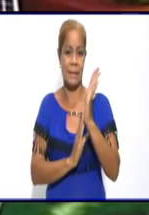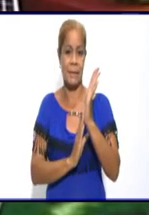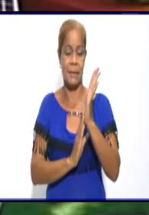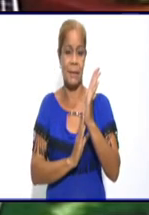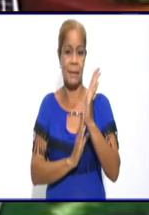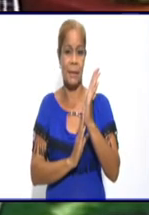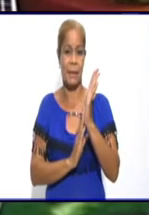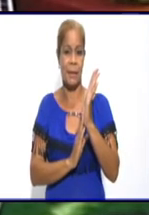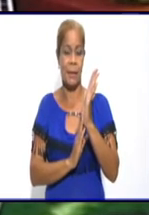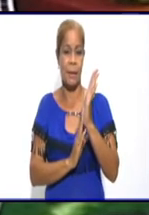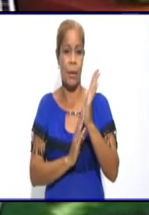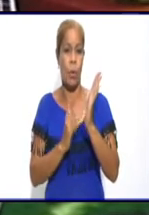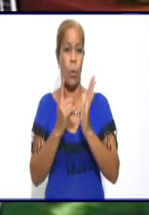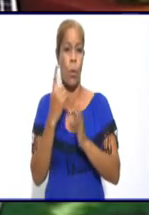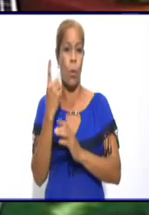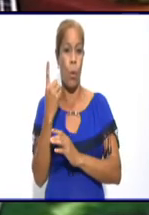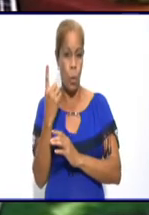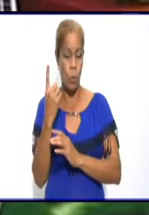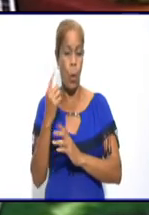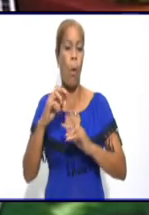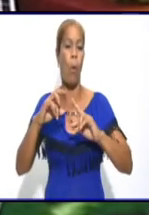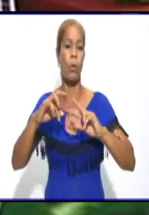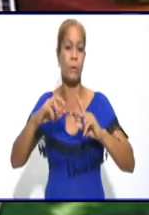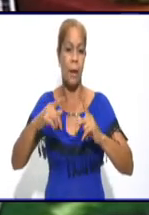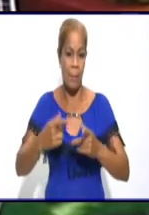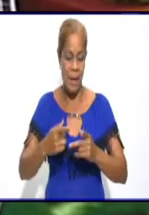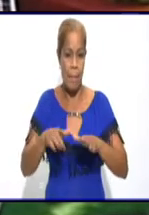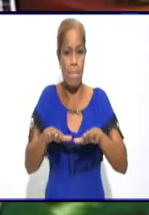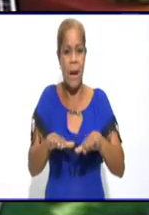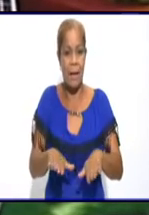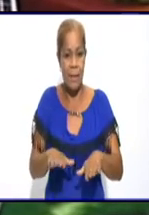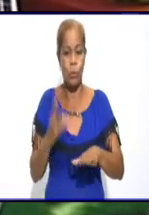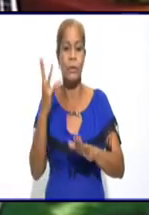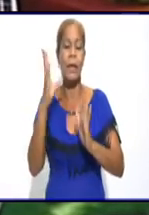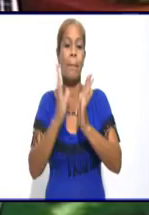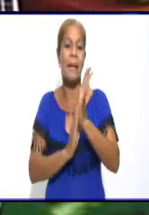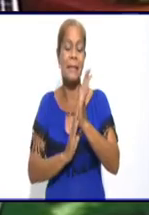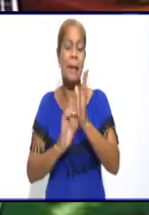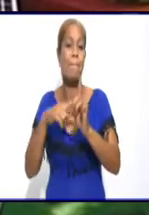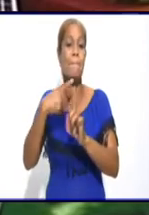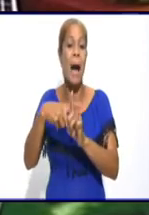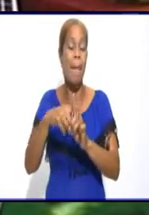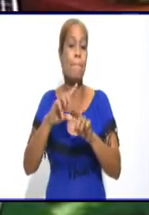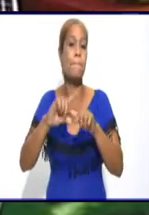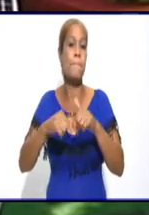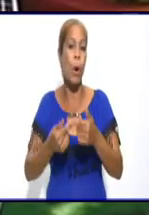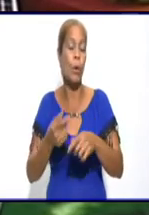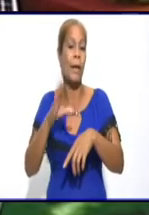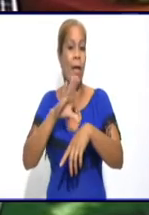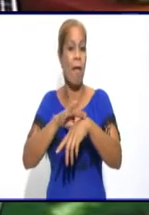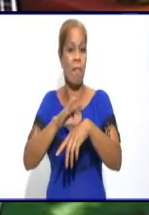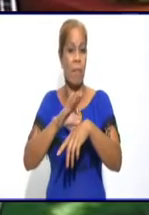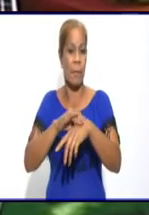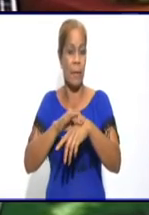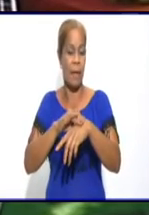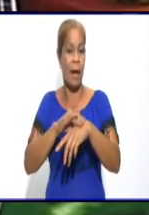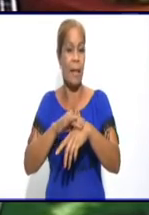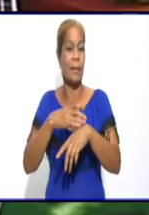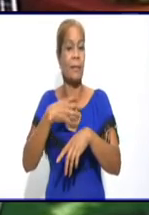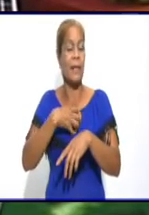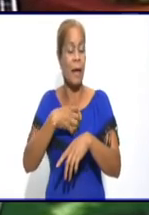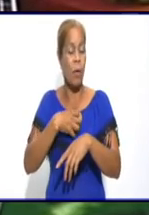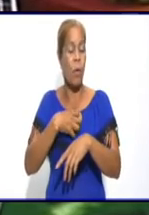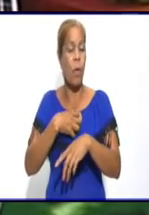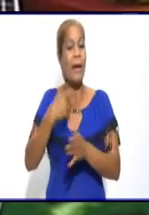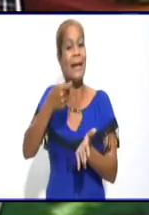uno, y volví a estar parado tres meses más por enfermedad, tengo que pagar la declaración jurada, estoy viendo el